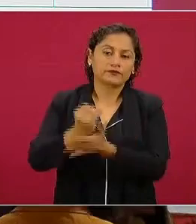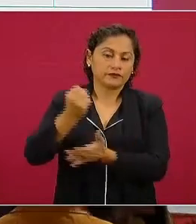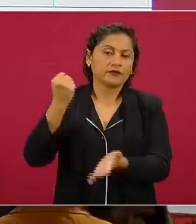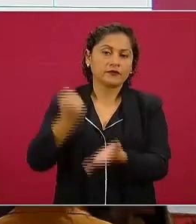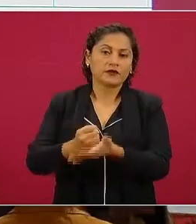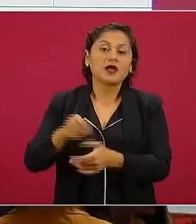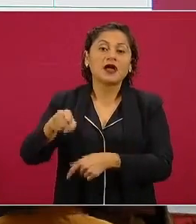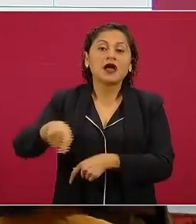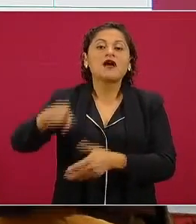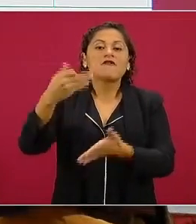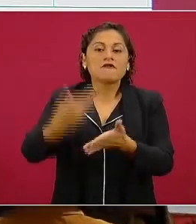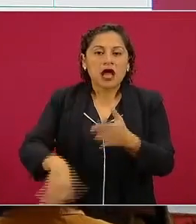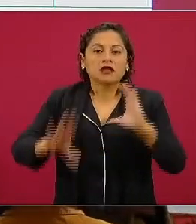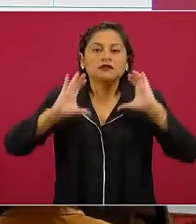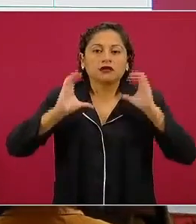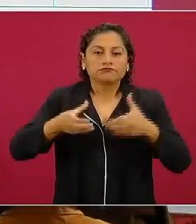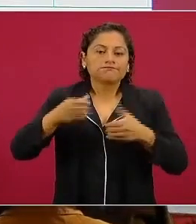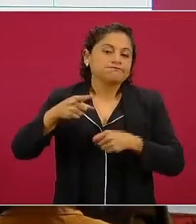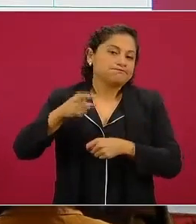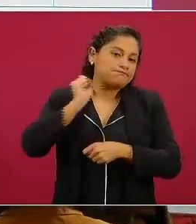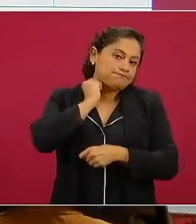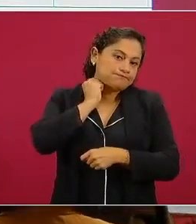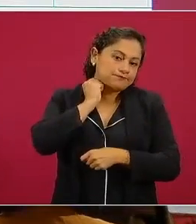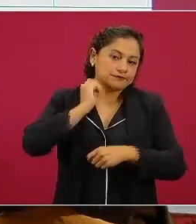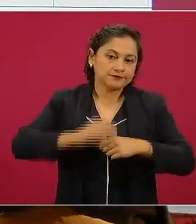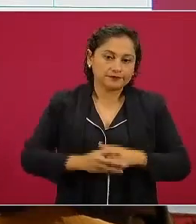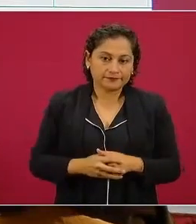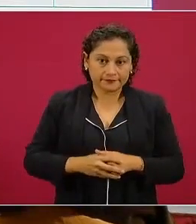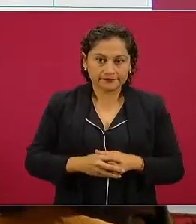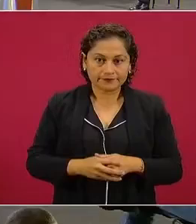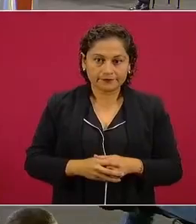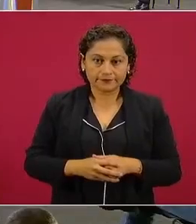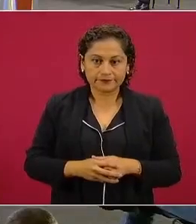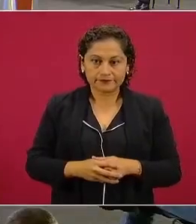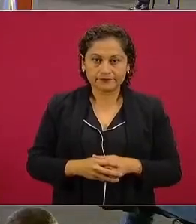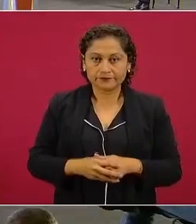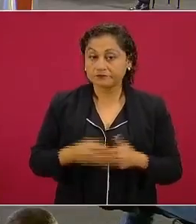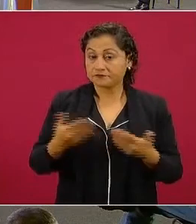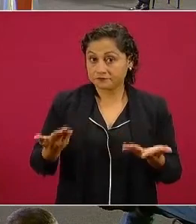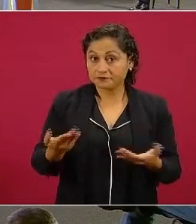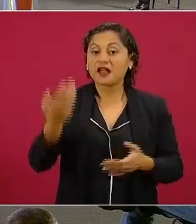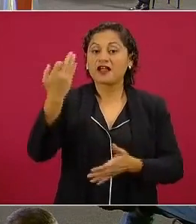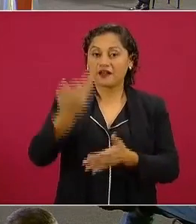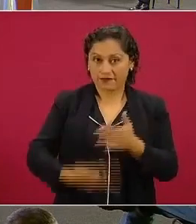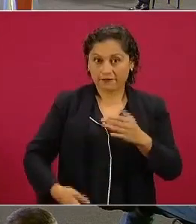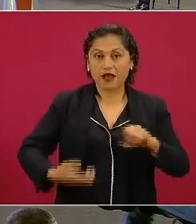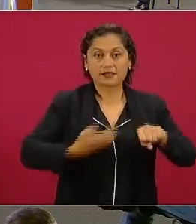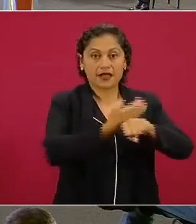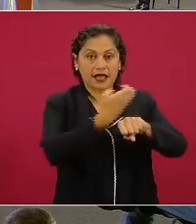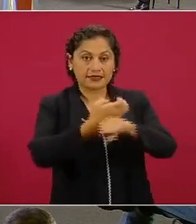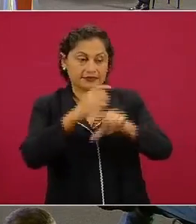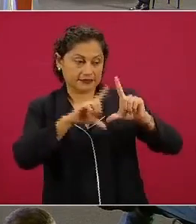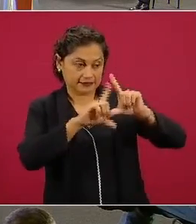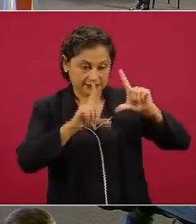y como es reforma constitucional en los congresos locales pero ya cumplí